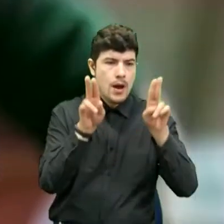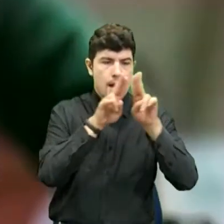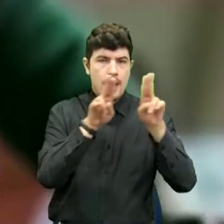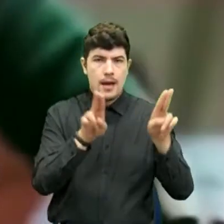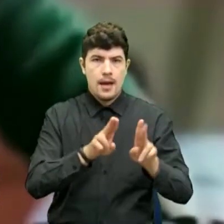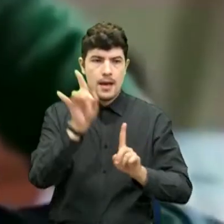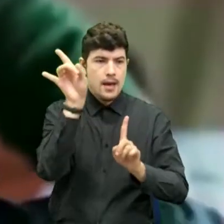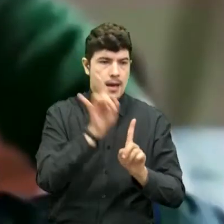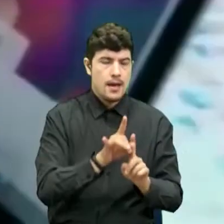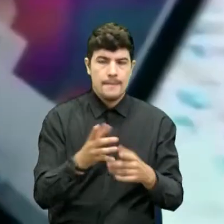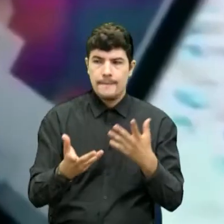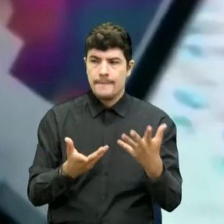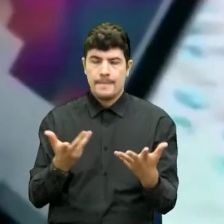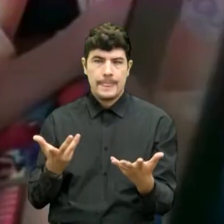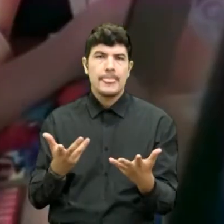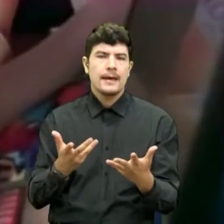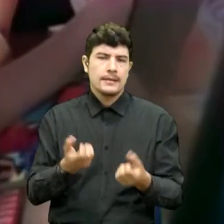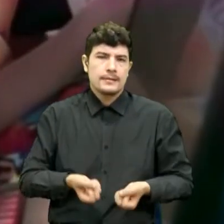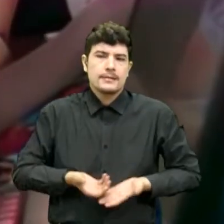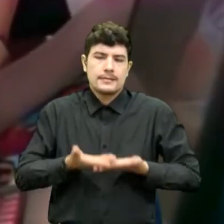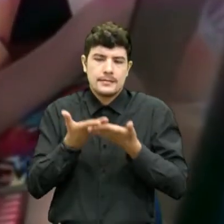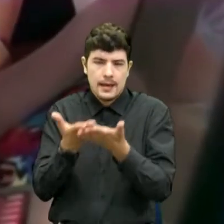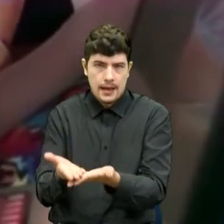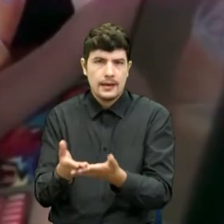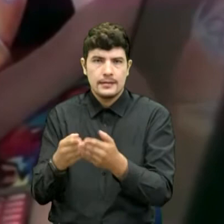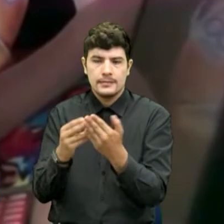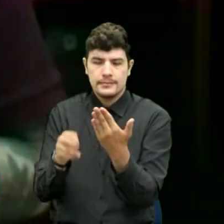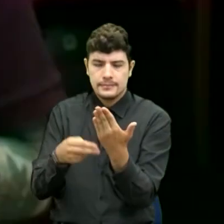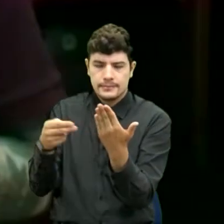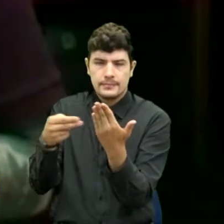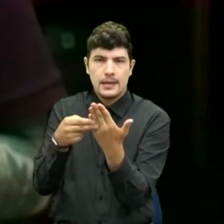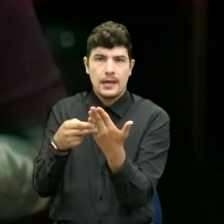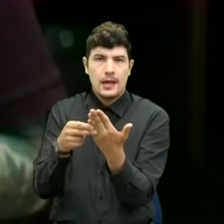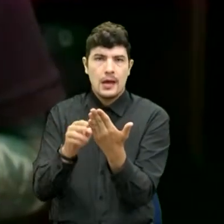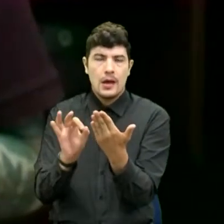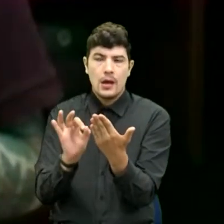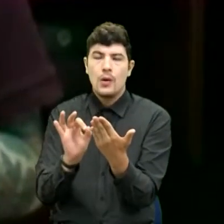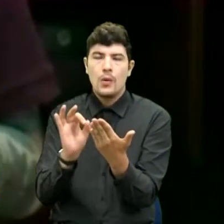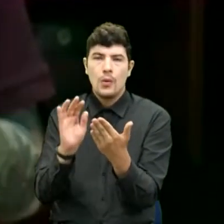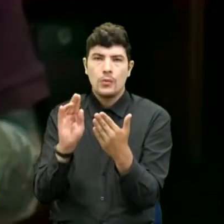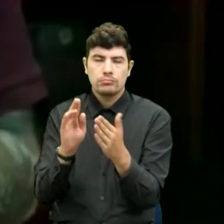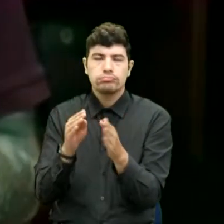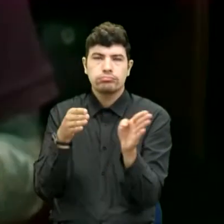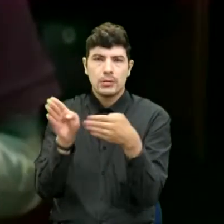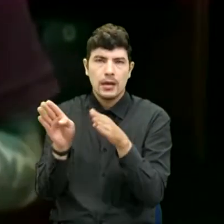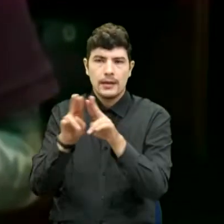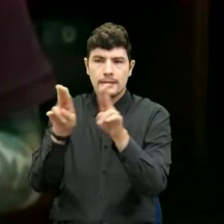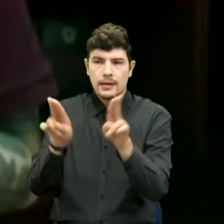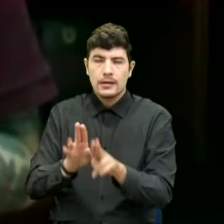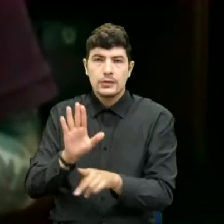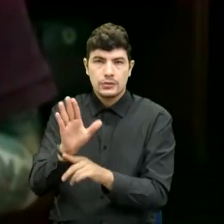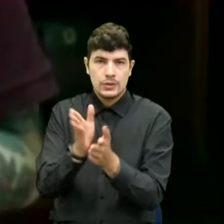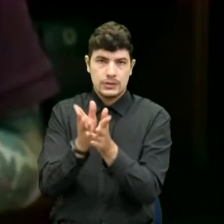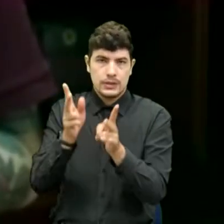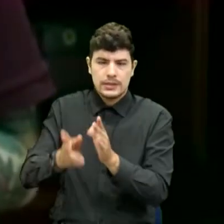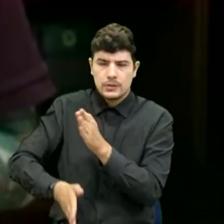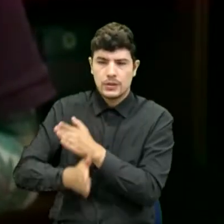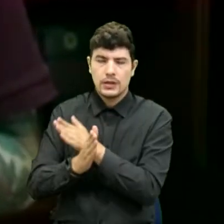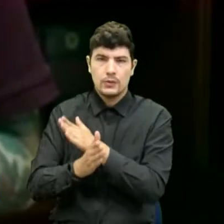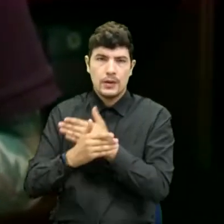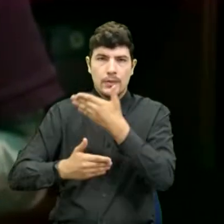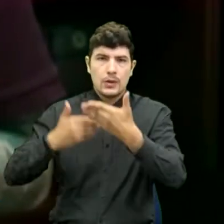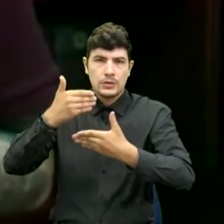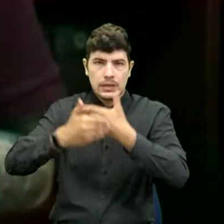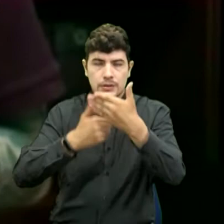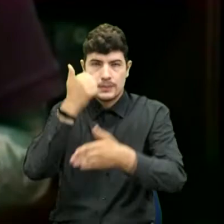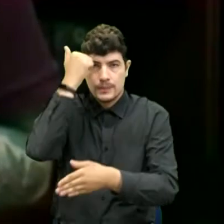estrategia que busca no solamente mantener a los estudiantes conectados, sus procesos pedagógicos en marcha, sino